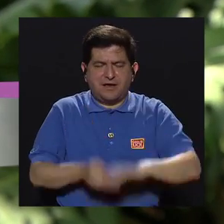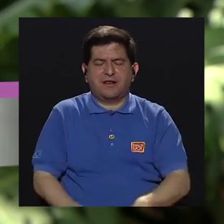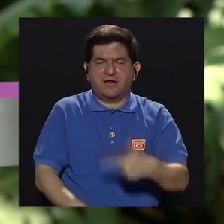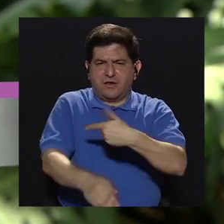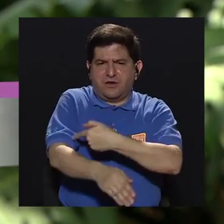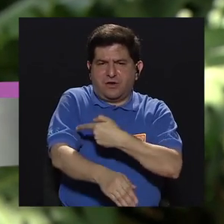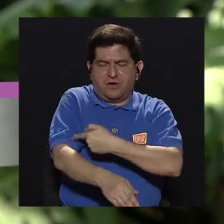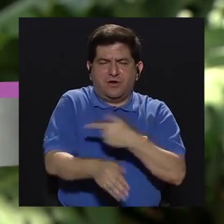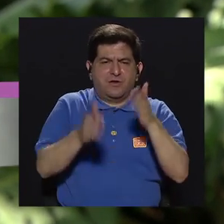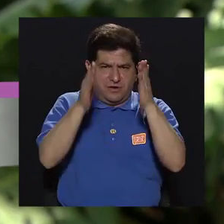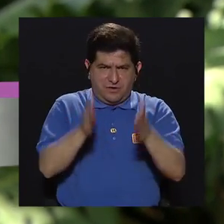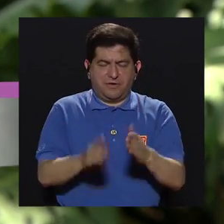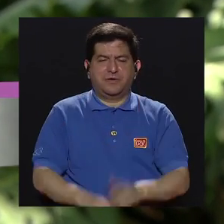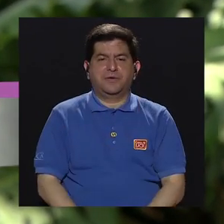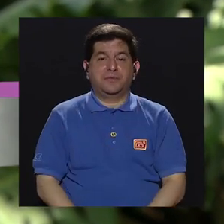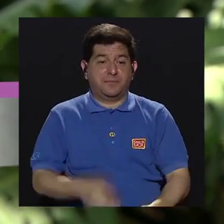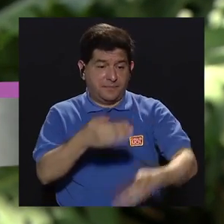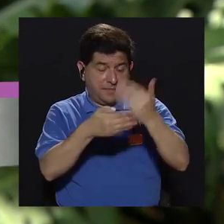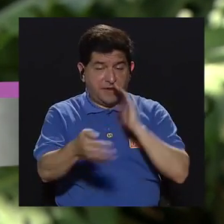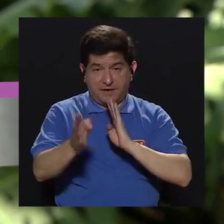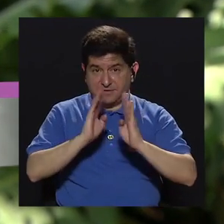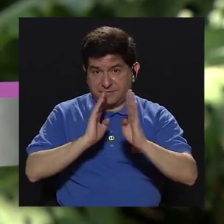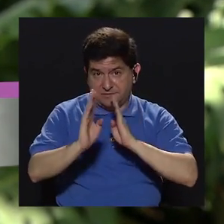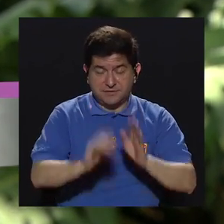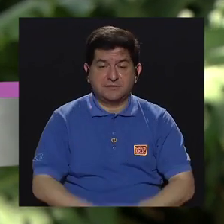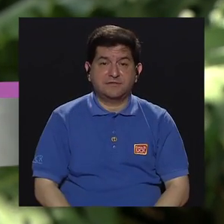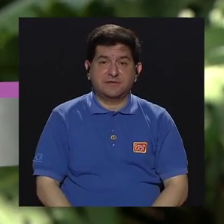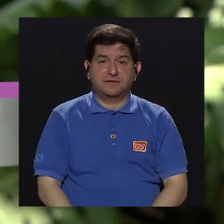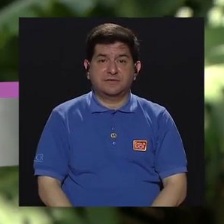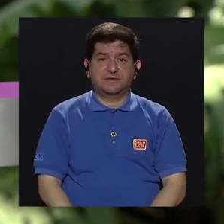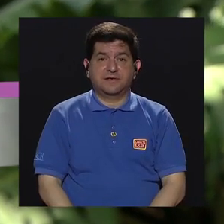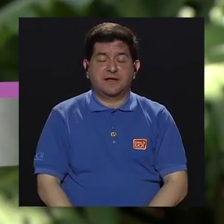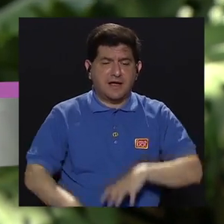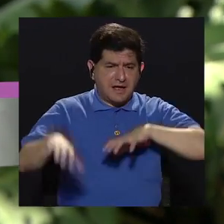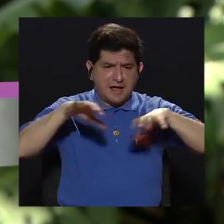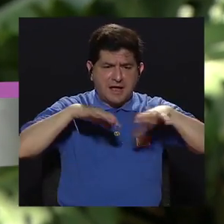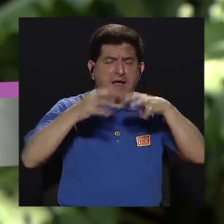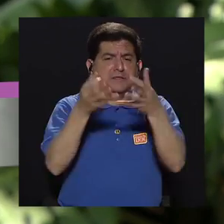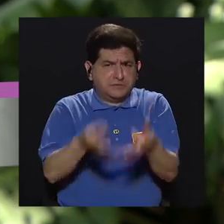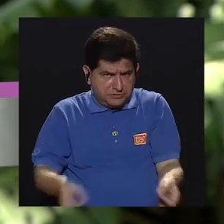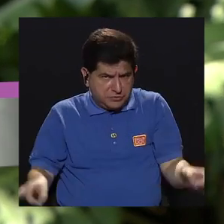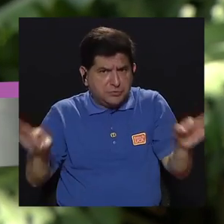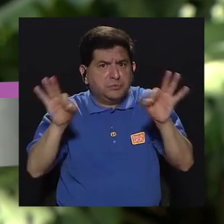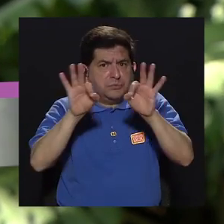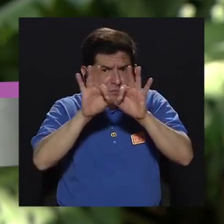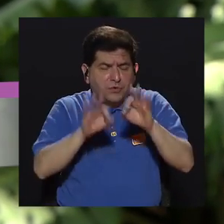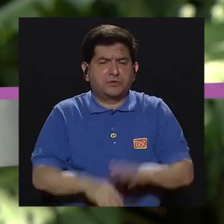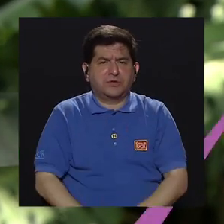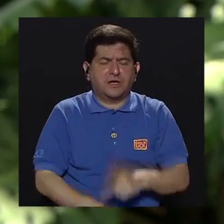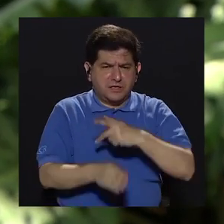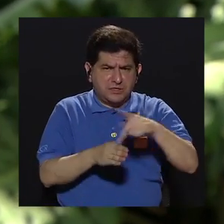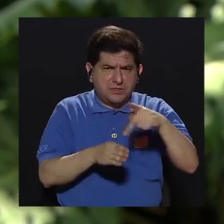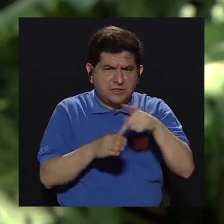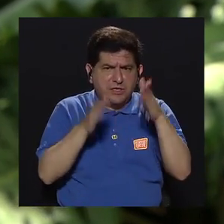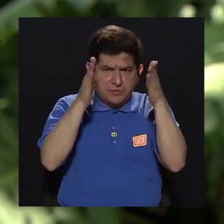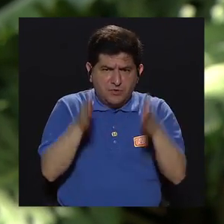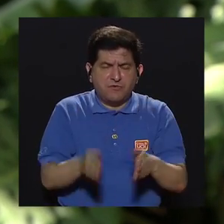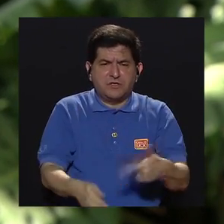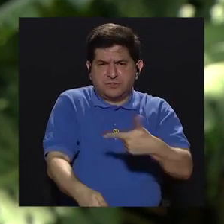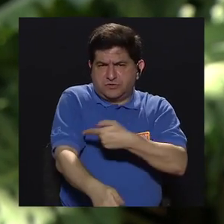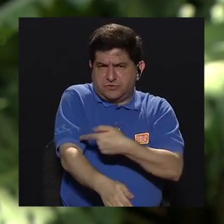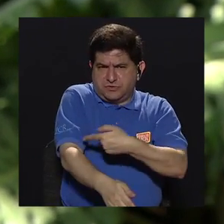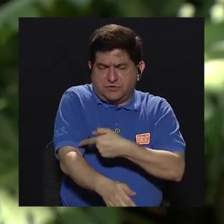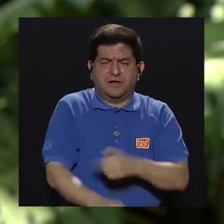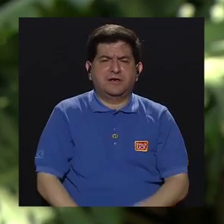bueno, en el bloque anterior conversamos de que, pues sí, una actividad muy sustantiva de las labores del profesional en enfermería